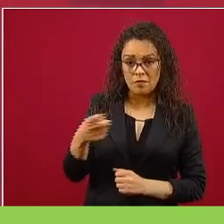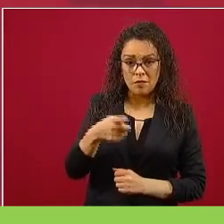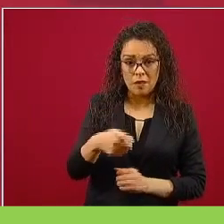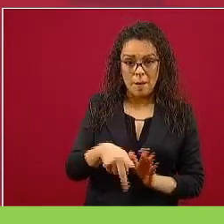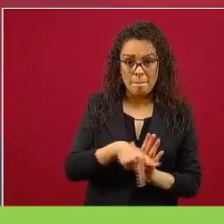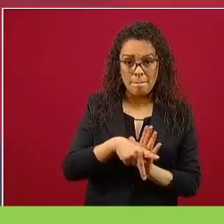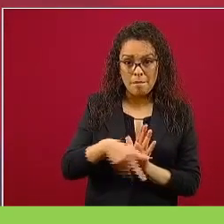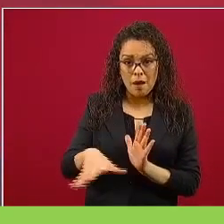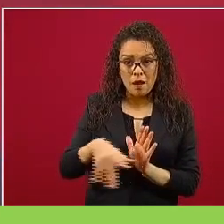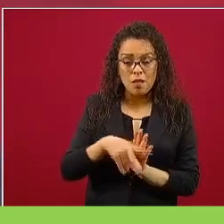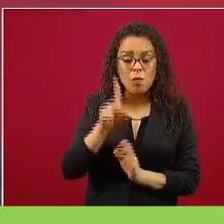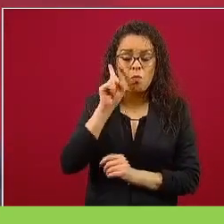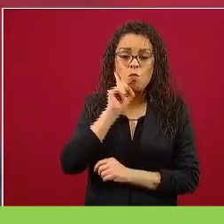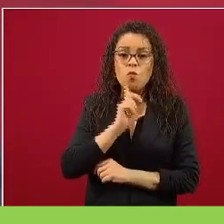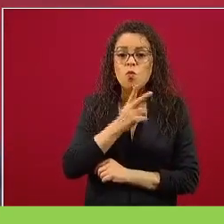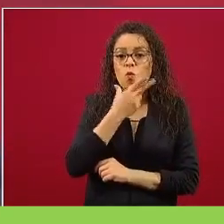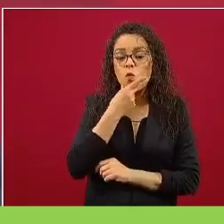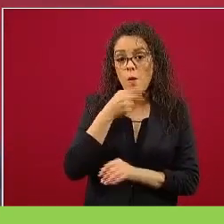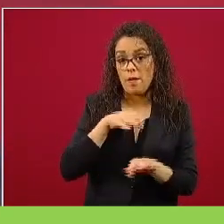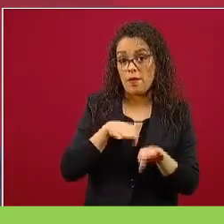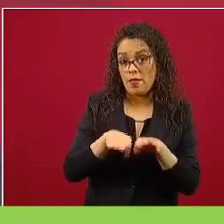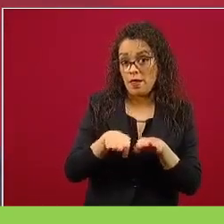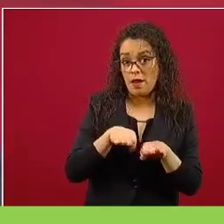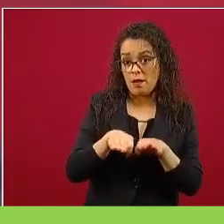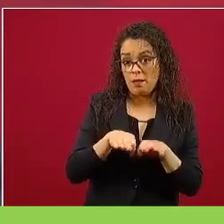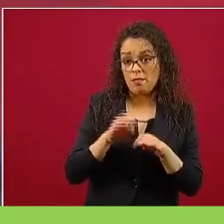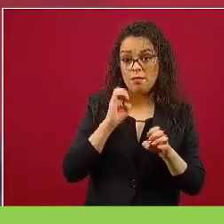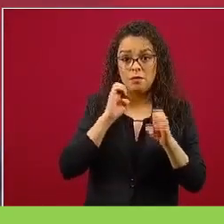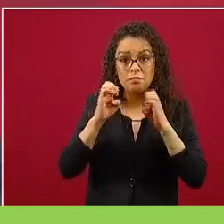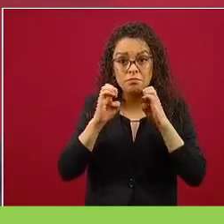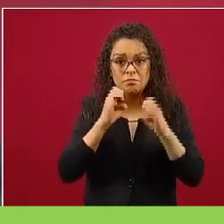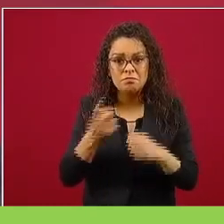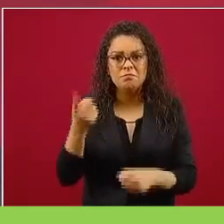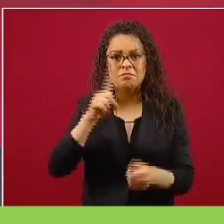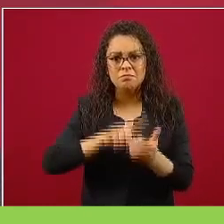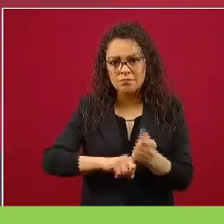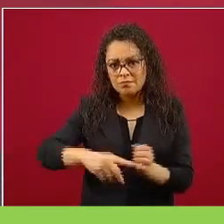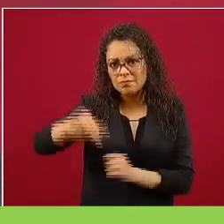mujeres y hombres inteligentes,